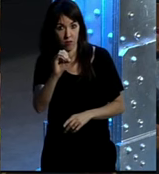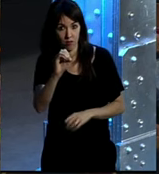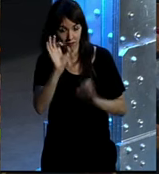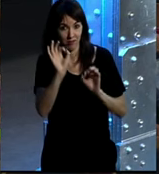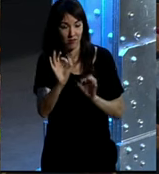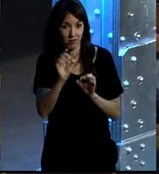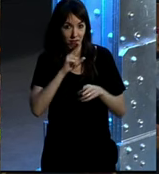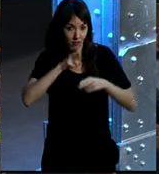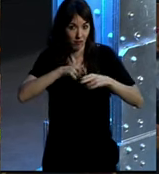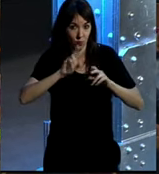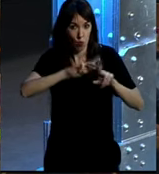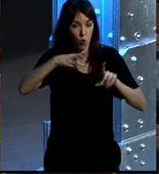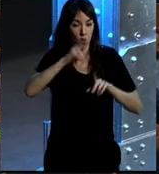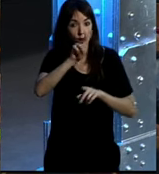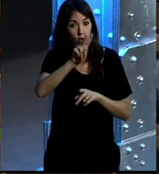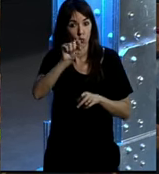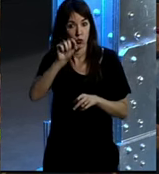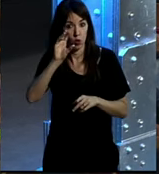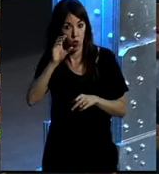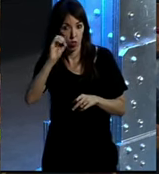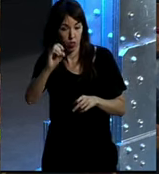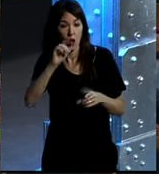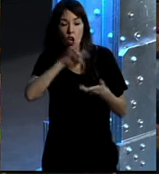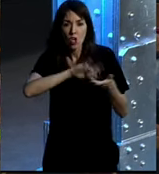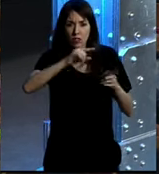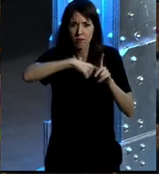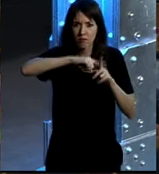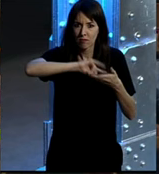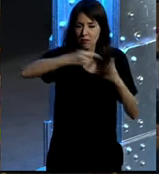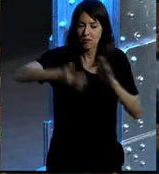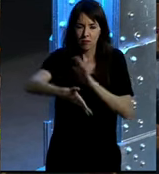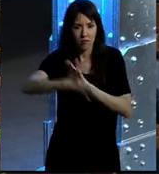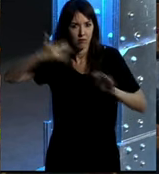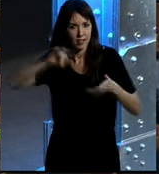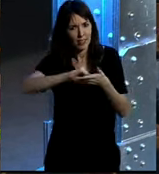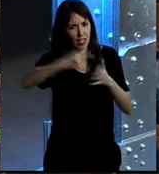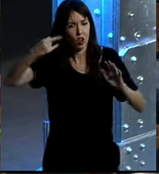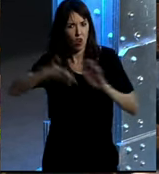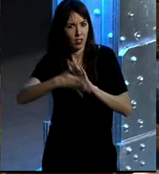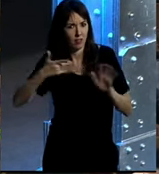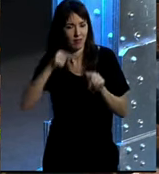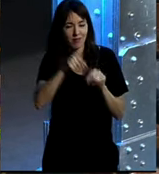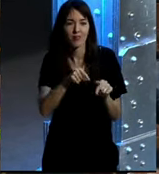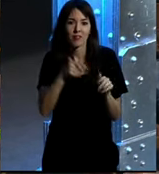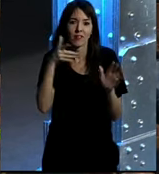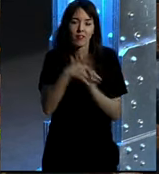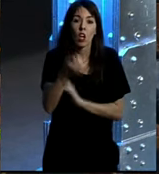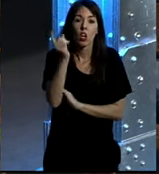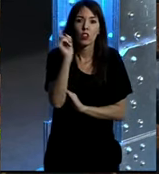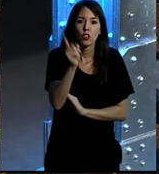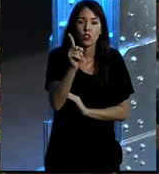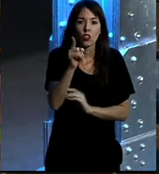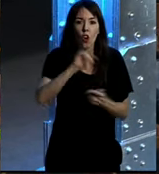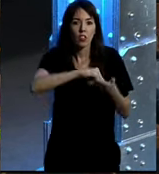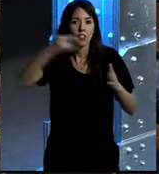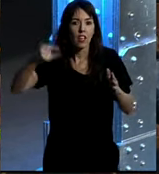por un lado, el nivel tecnológico, el rápido avance de la tecnología, y aquí me estoy refiriendo no solo